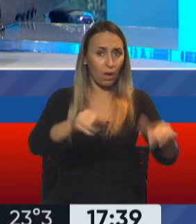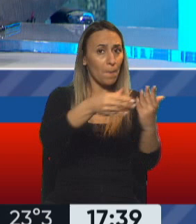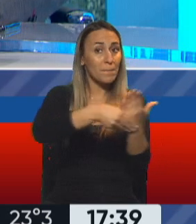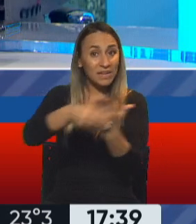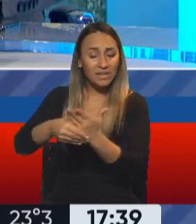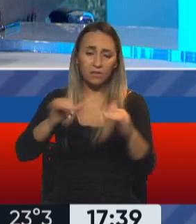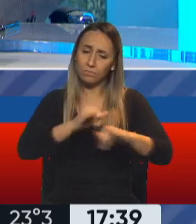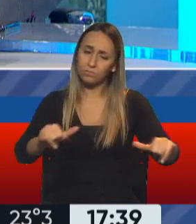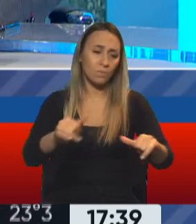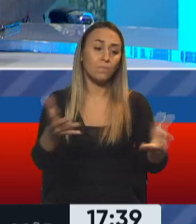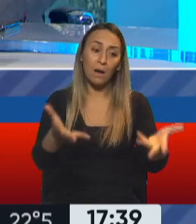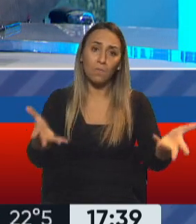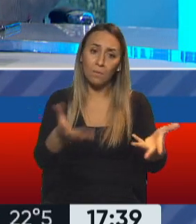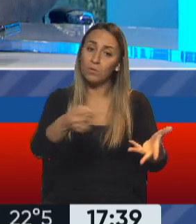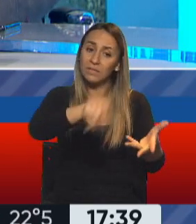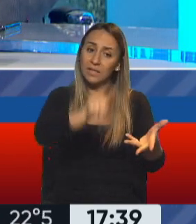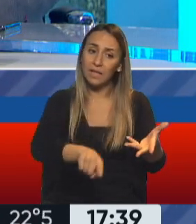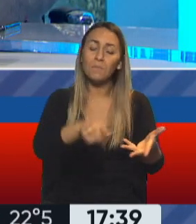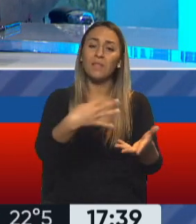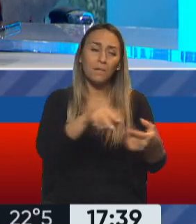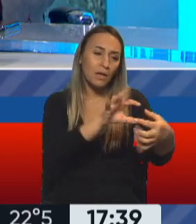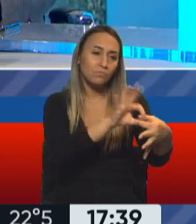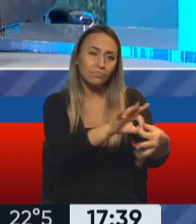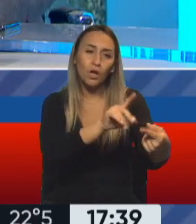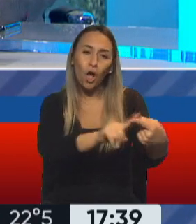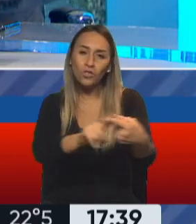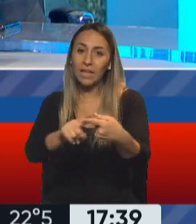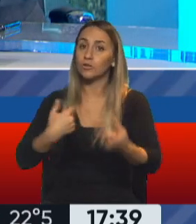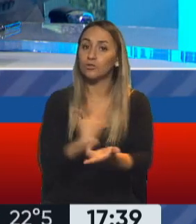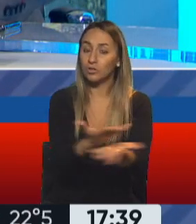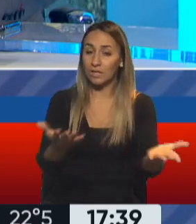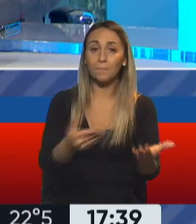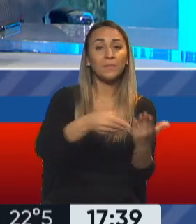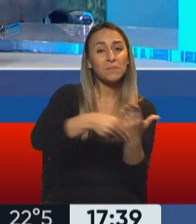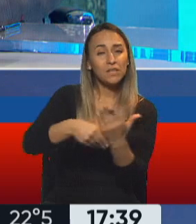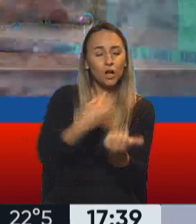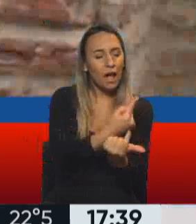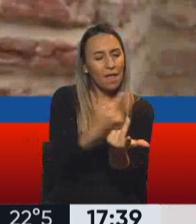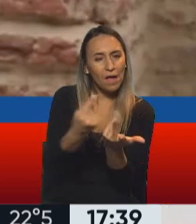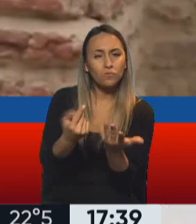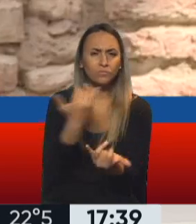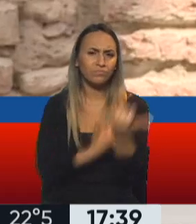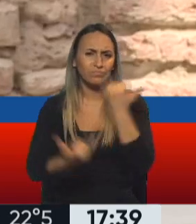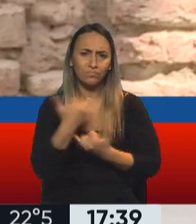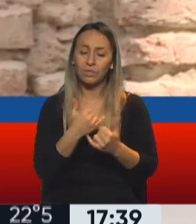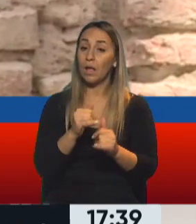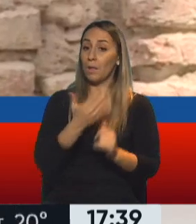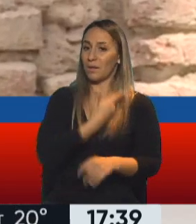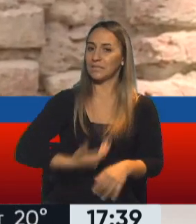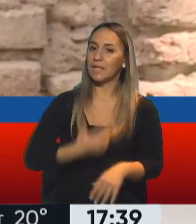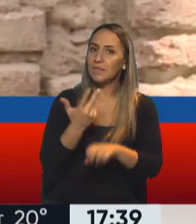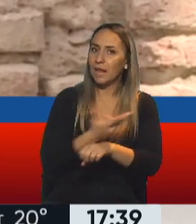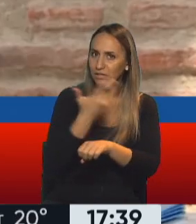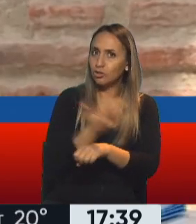fue territorialidad, bajar, los ministros expusieron cada uno qué viene haciendo con su gestión, el presidente ahí estuvo tomando nota a mano, tres horas duró la reunión,